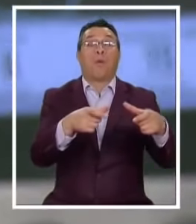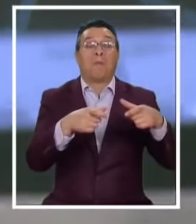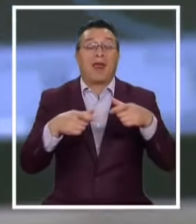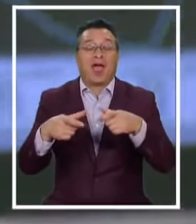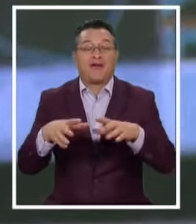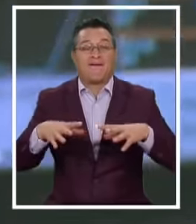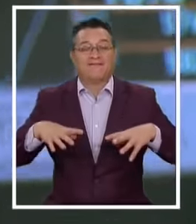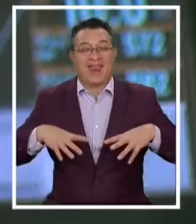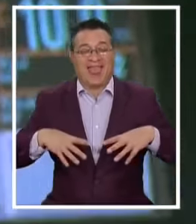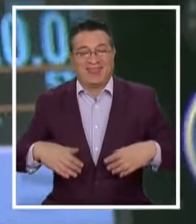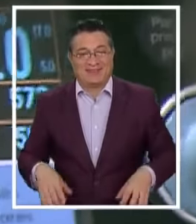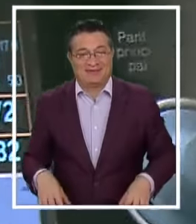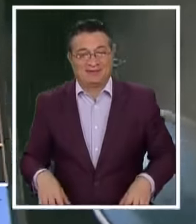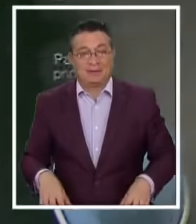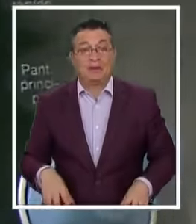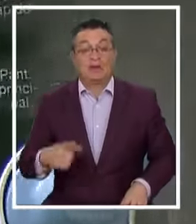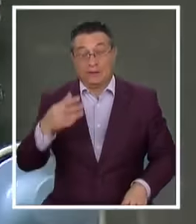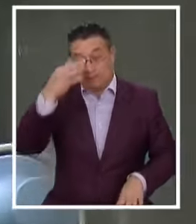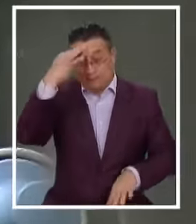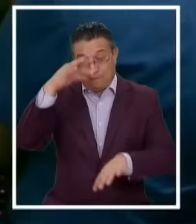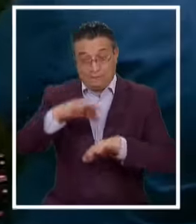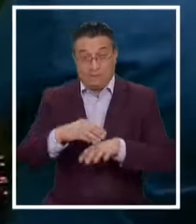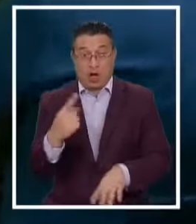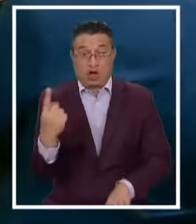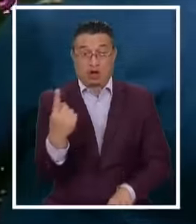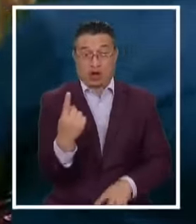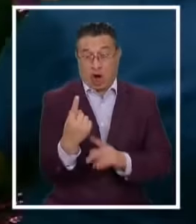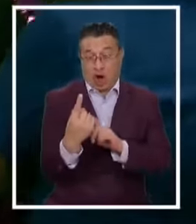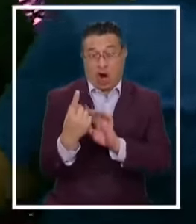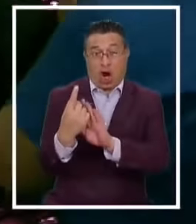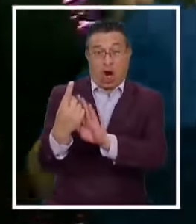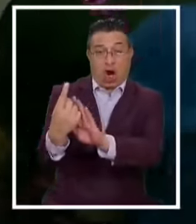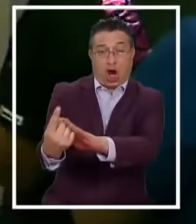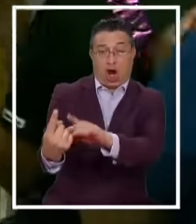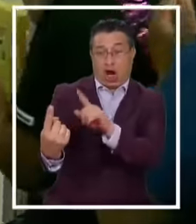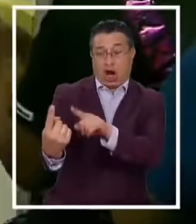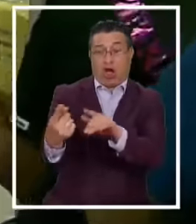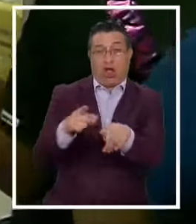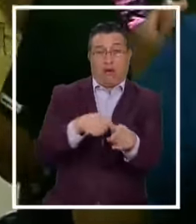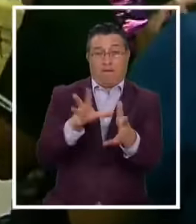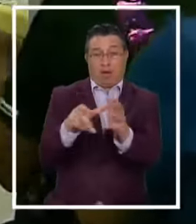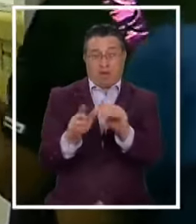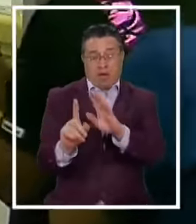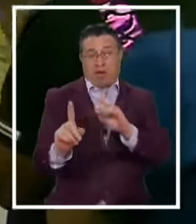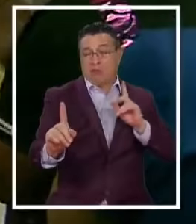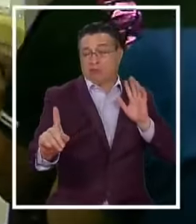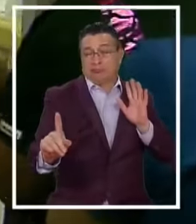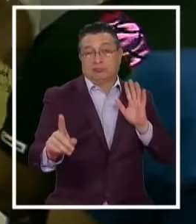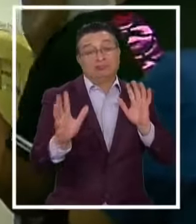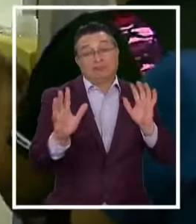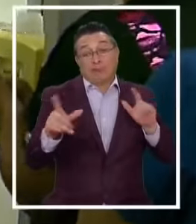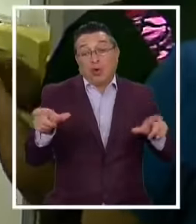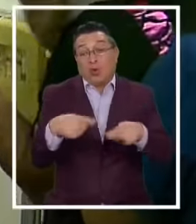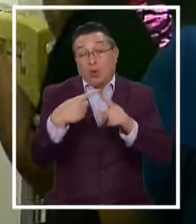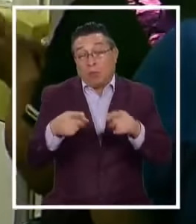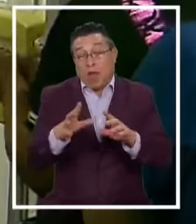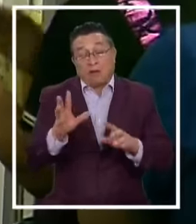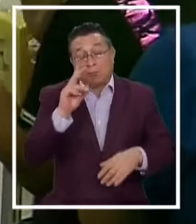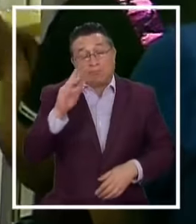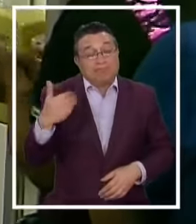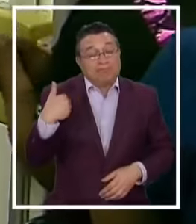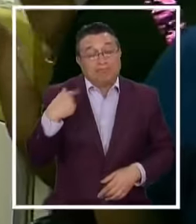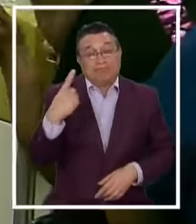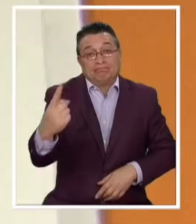La enfermedad que se vive en solitario Lejos de los seres queridos Que no respeta fechas importantes Como un